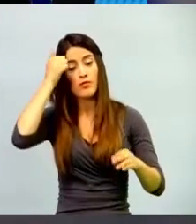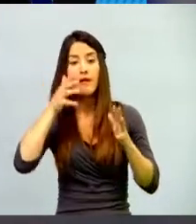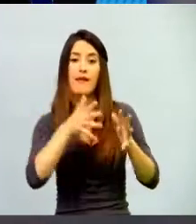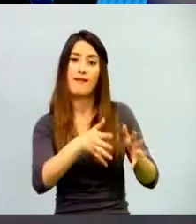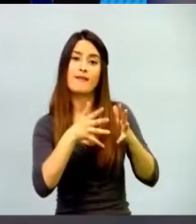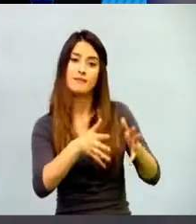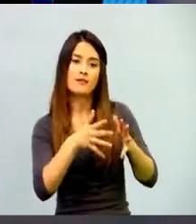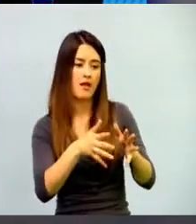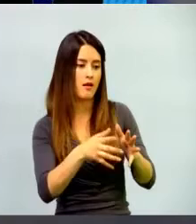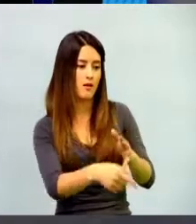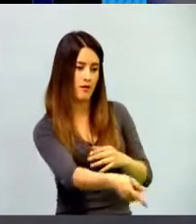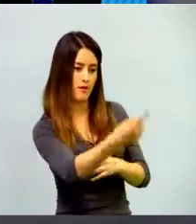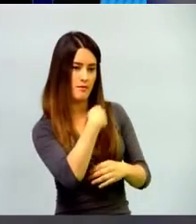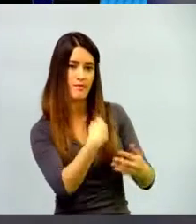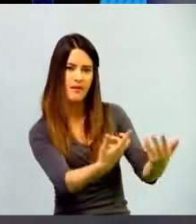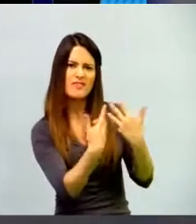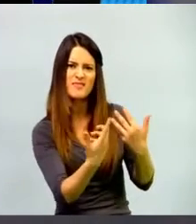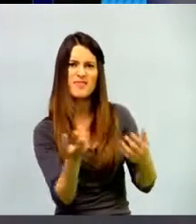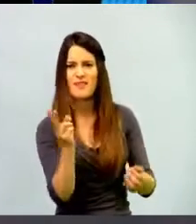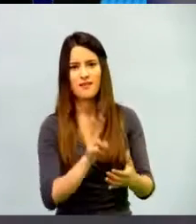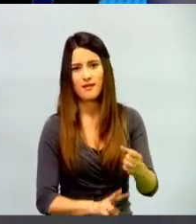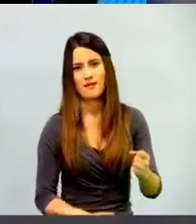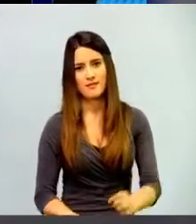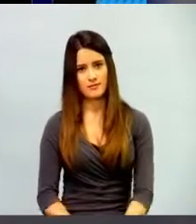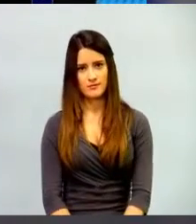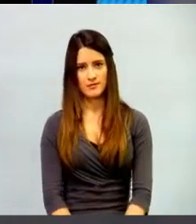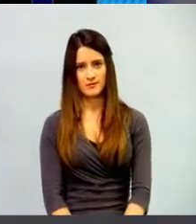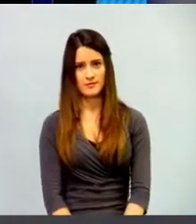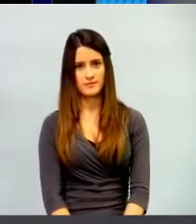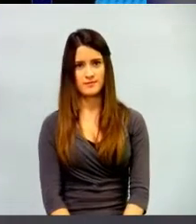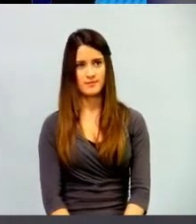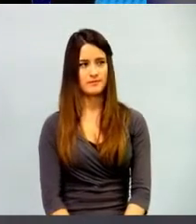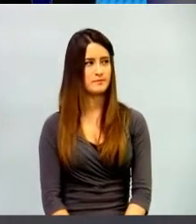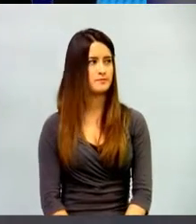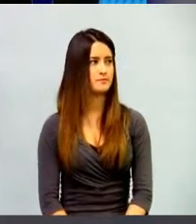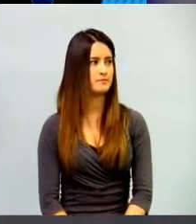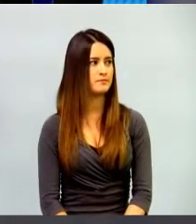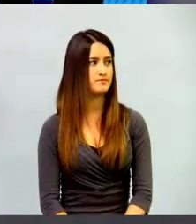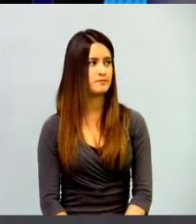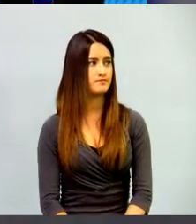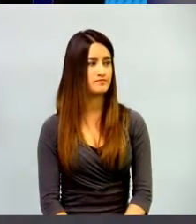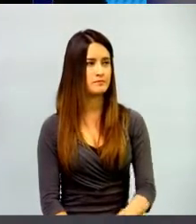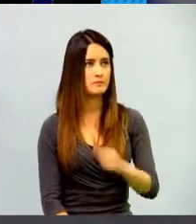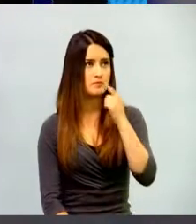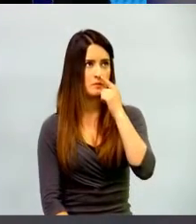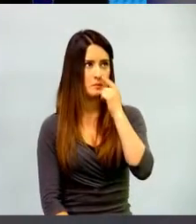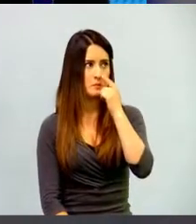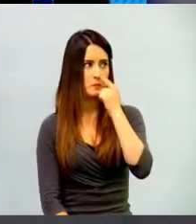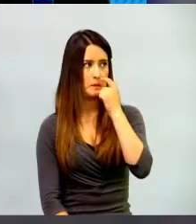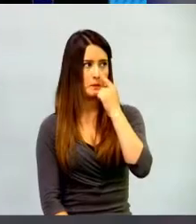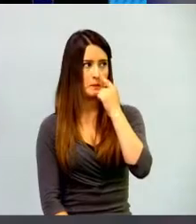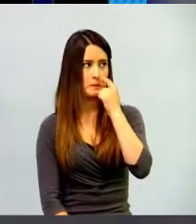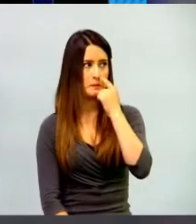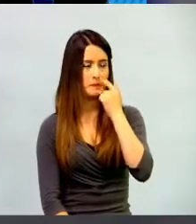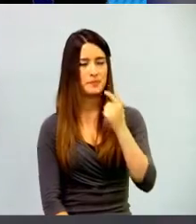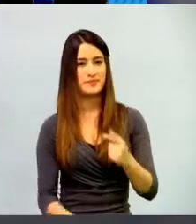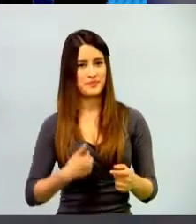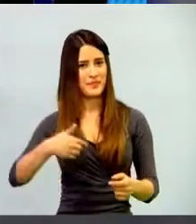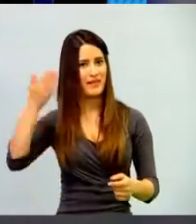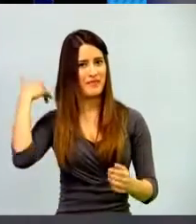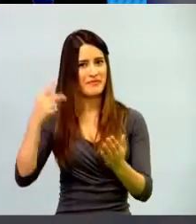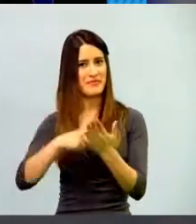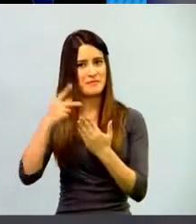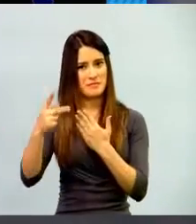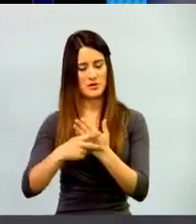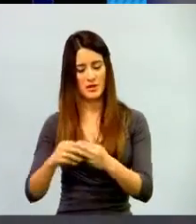aprende muchachos haciendo tutoriales por internet pues me parece genial porque cuando estuve desarrollando mi proyecto que es